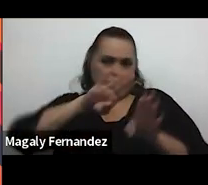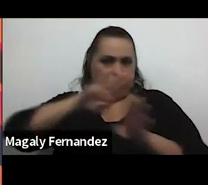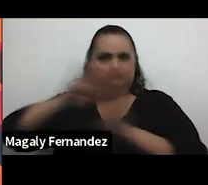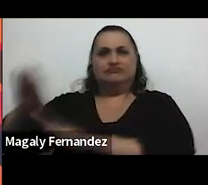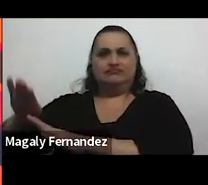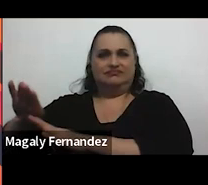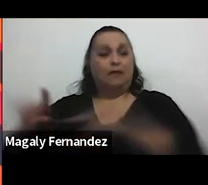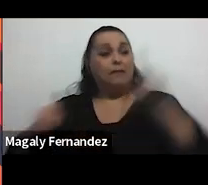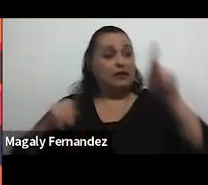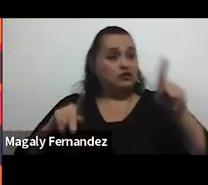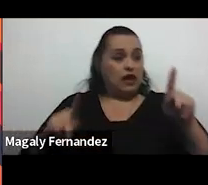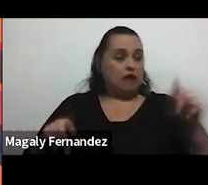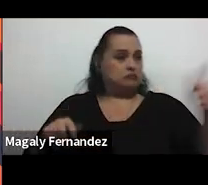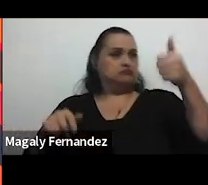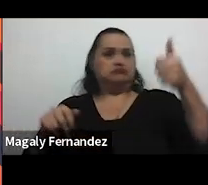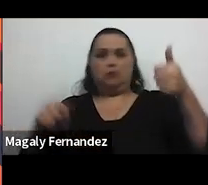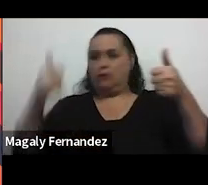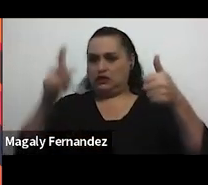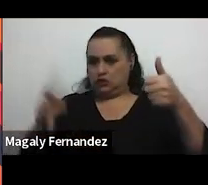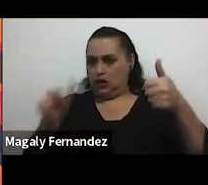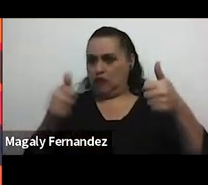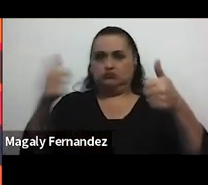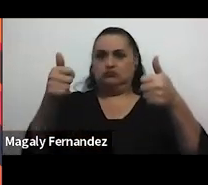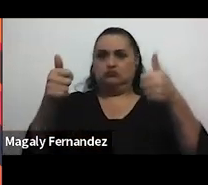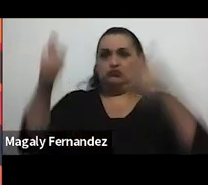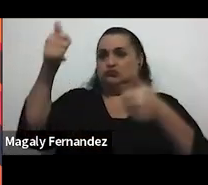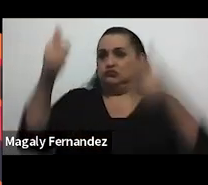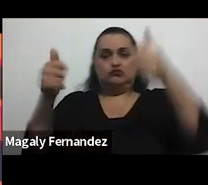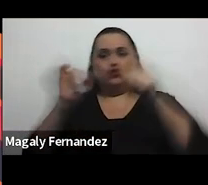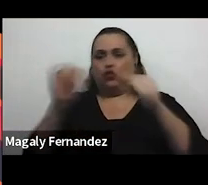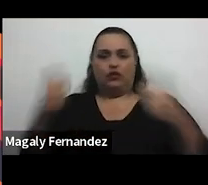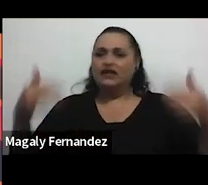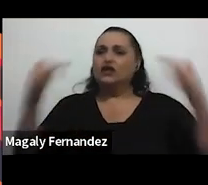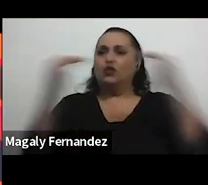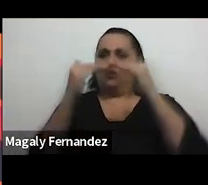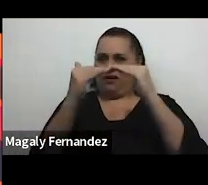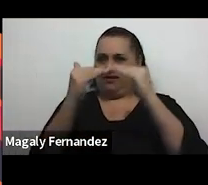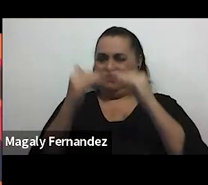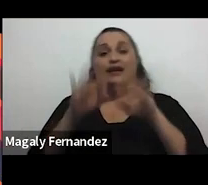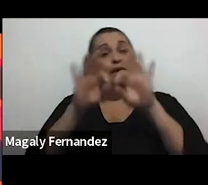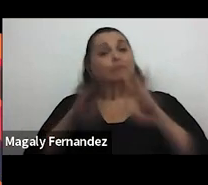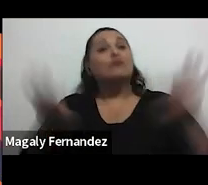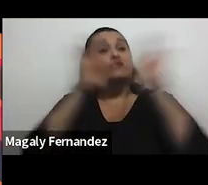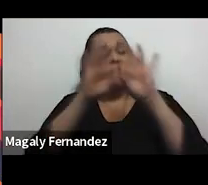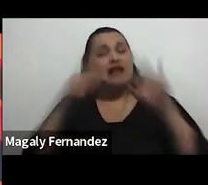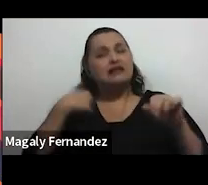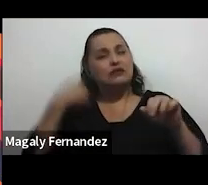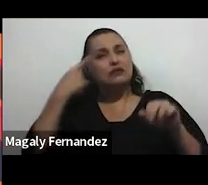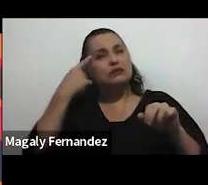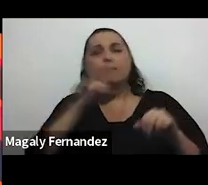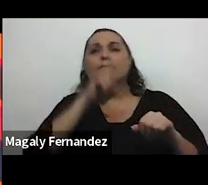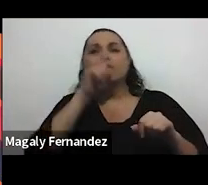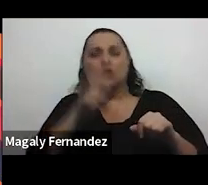un miembro sobre el otro es importante hacernos ciertas preguntas con respecto a qué es